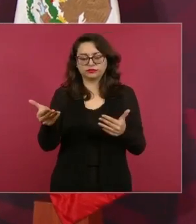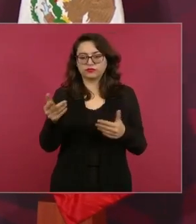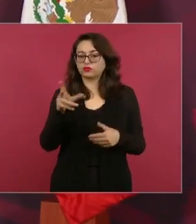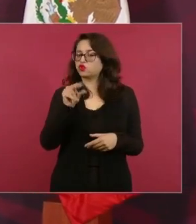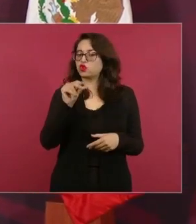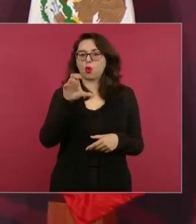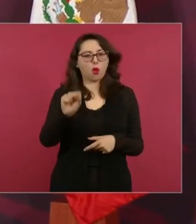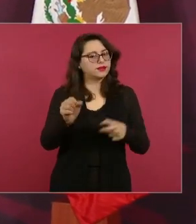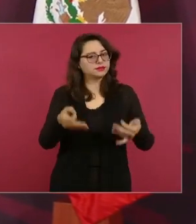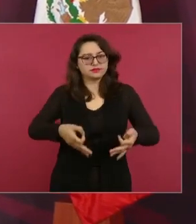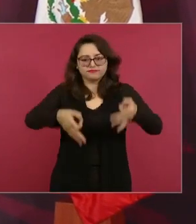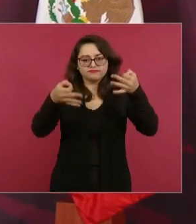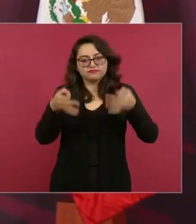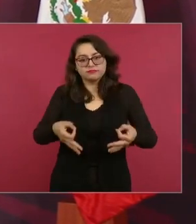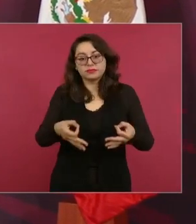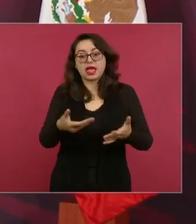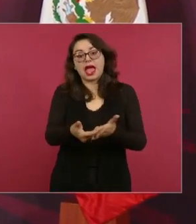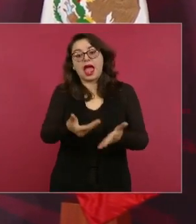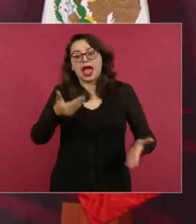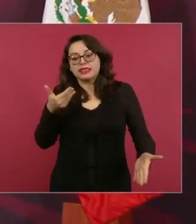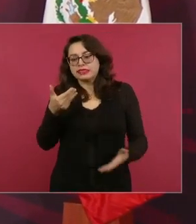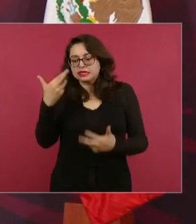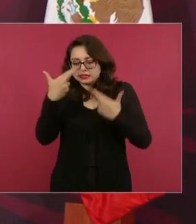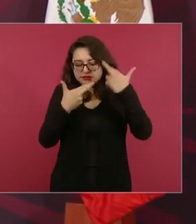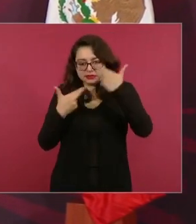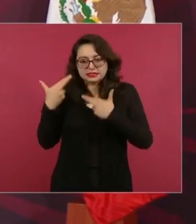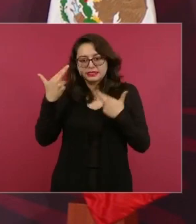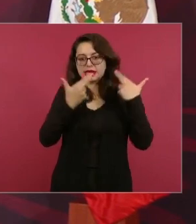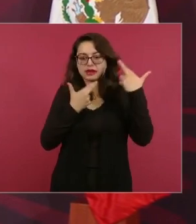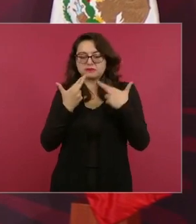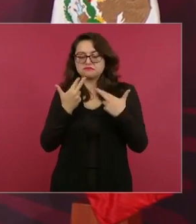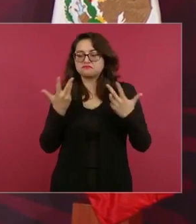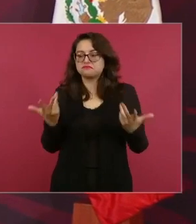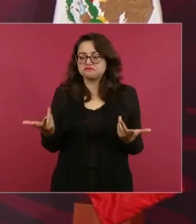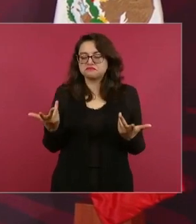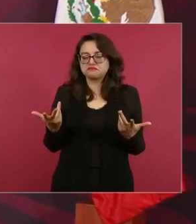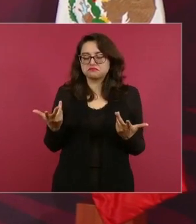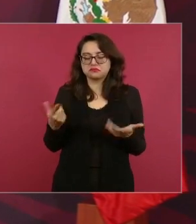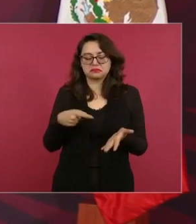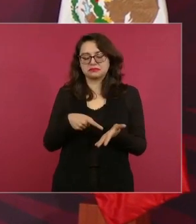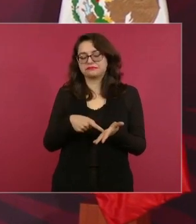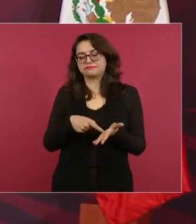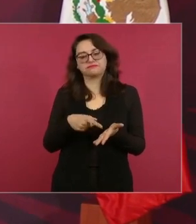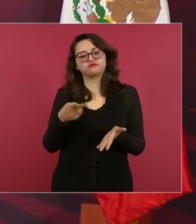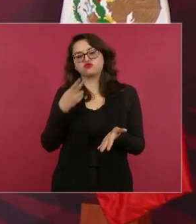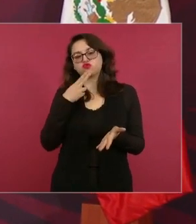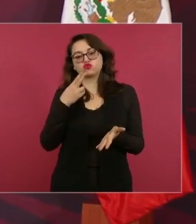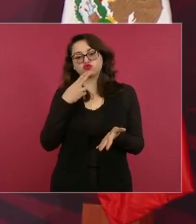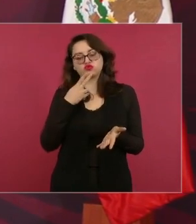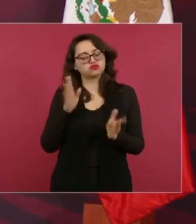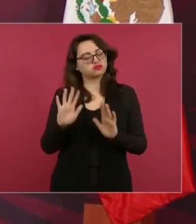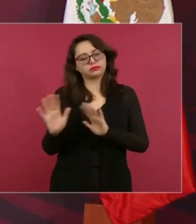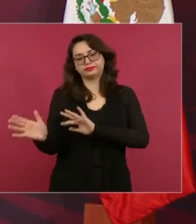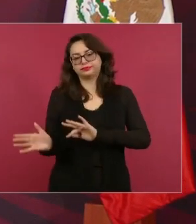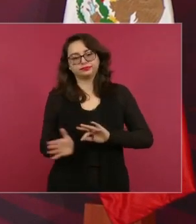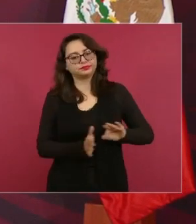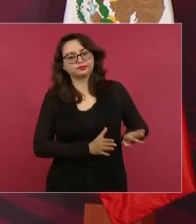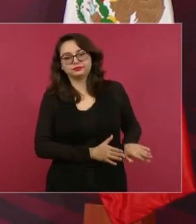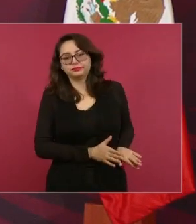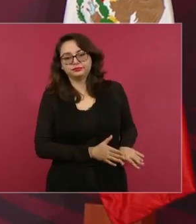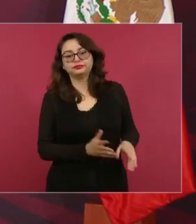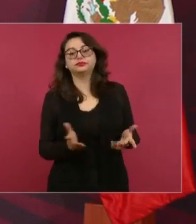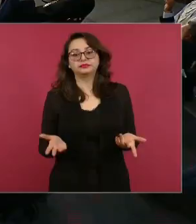el balasto si no no se utiliza por lo que tú mencionas por los riesgos que pueda implicar